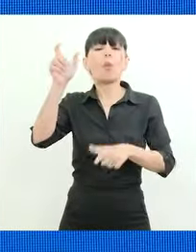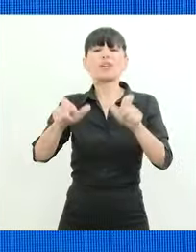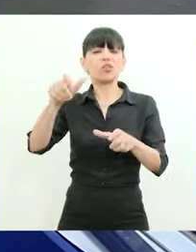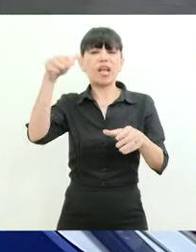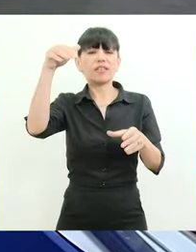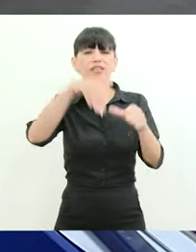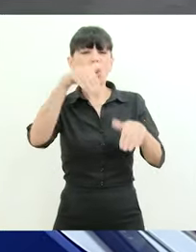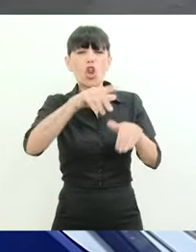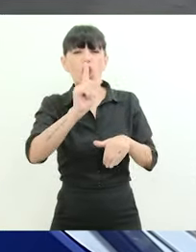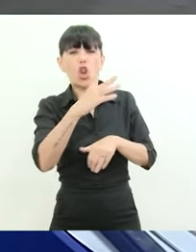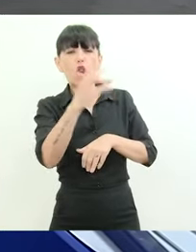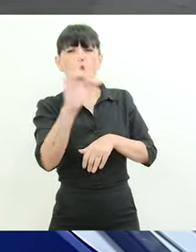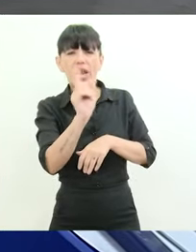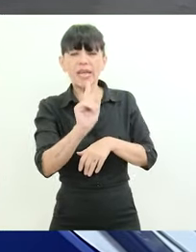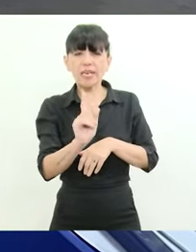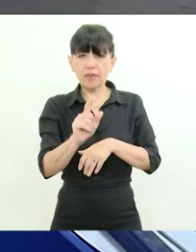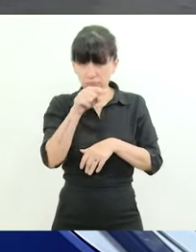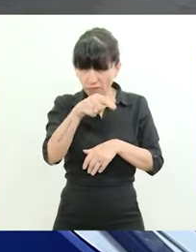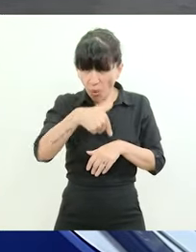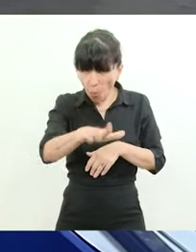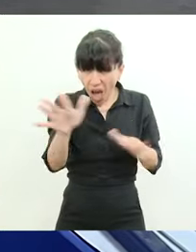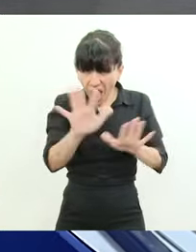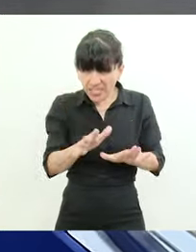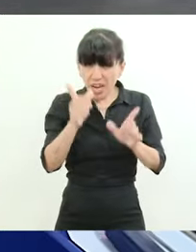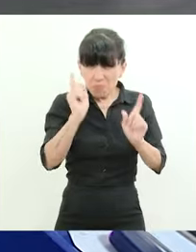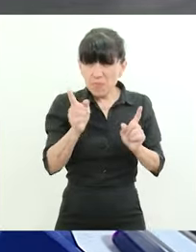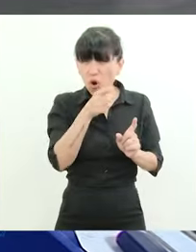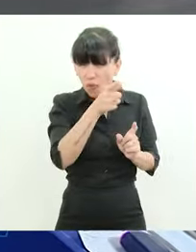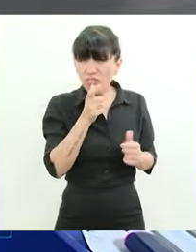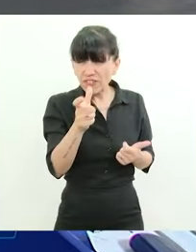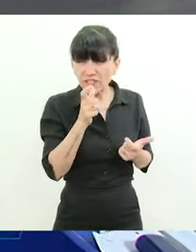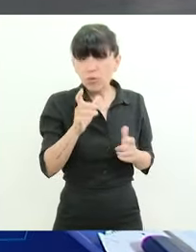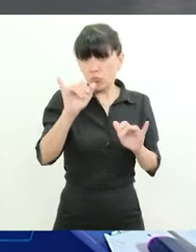sí porque es lo que siento que es mejor para el país